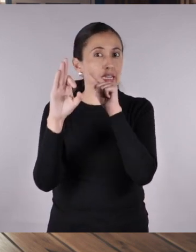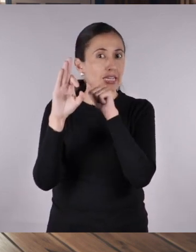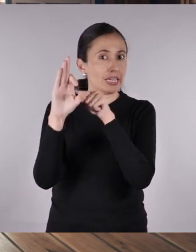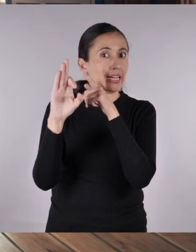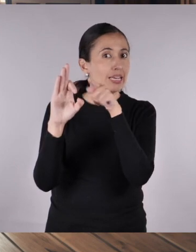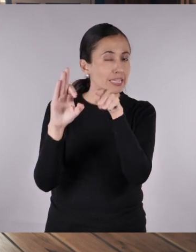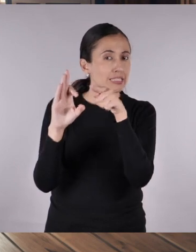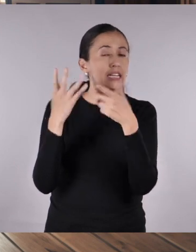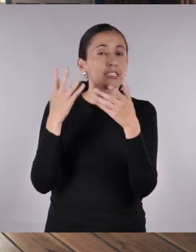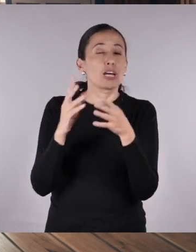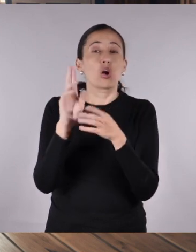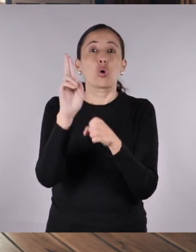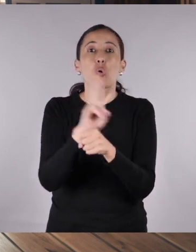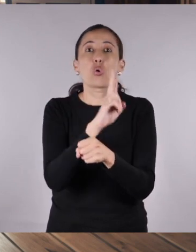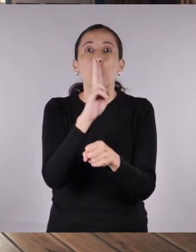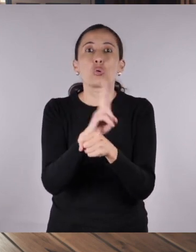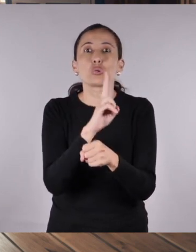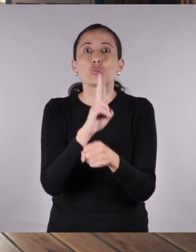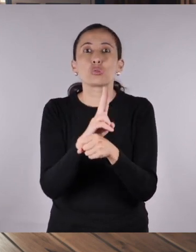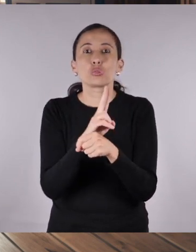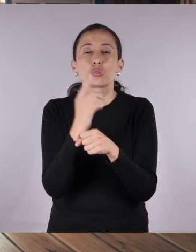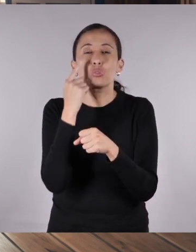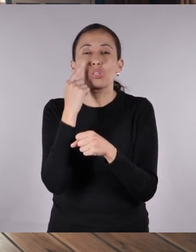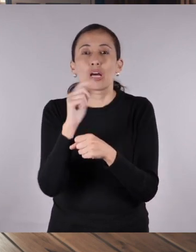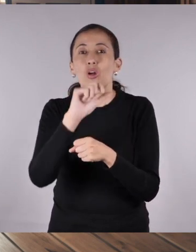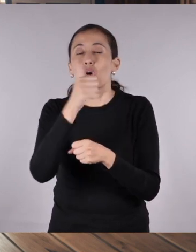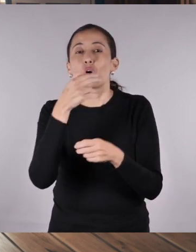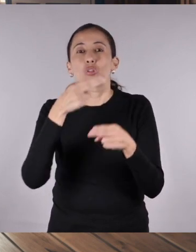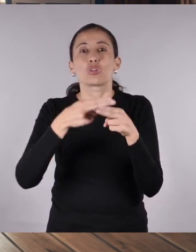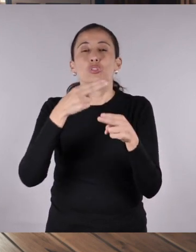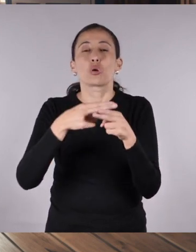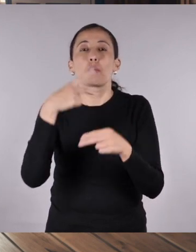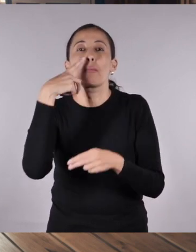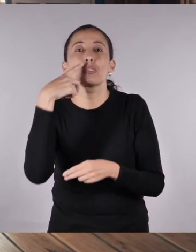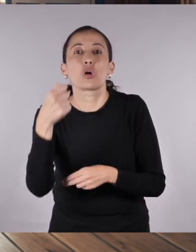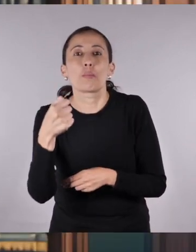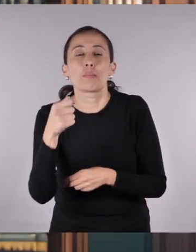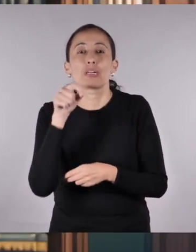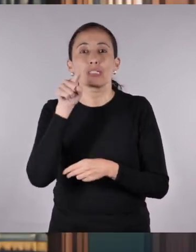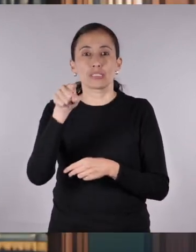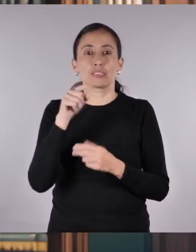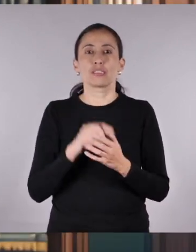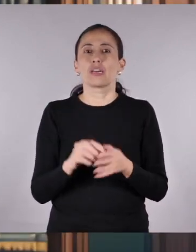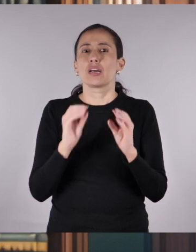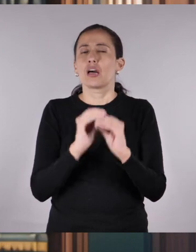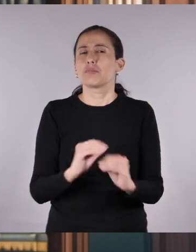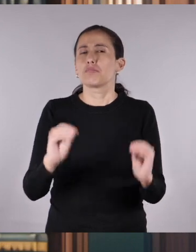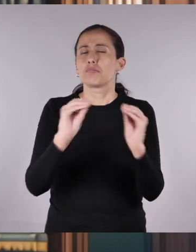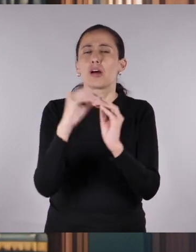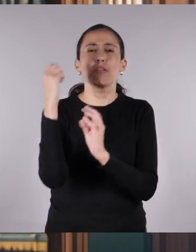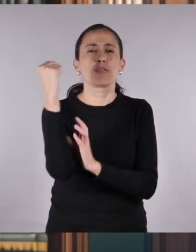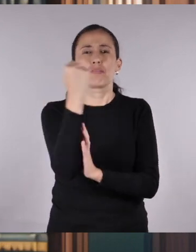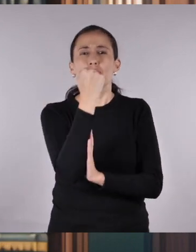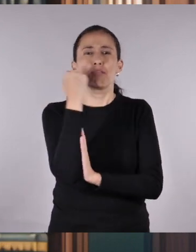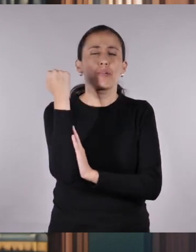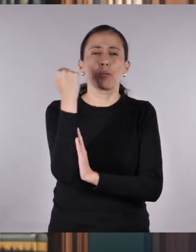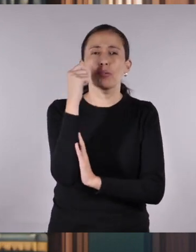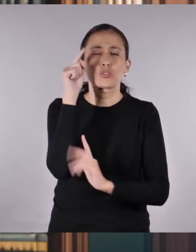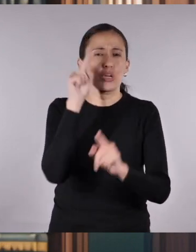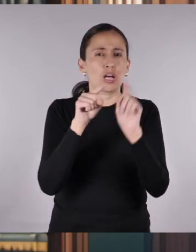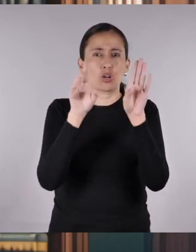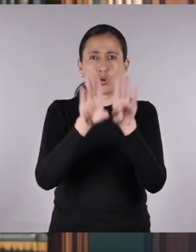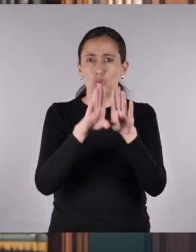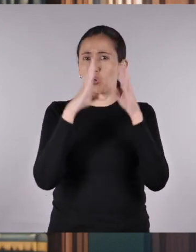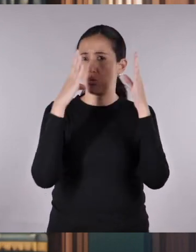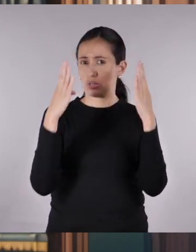¿Qué usaron los seudónimos de Currer Ellis y Acton Bell? Sus obras más famosas son